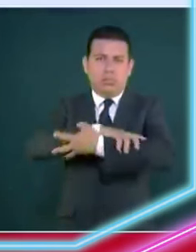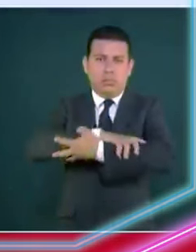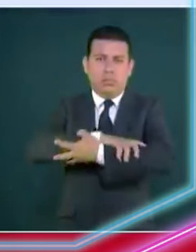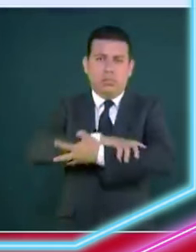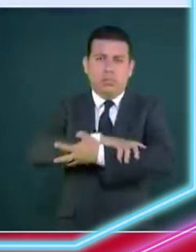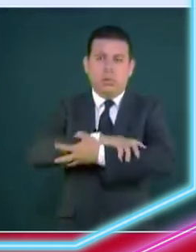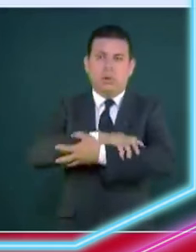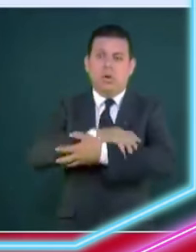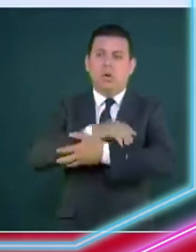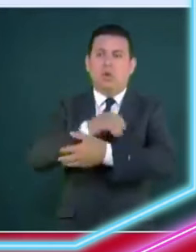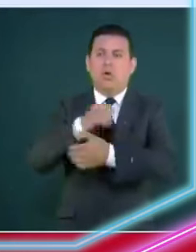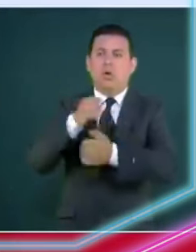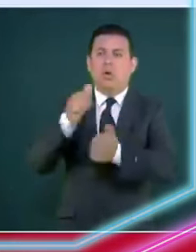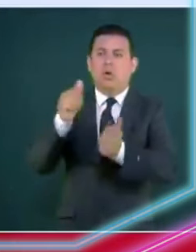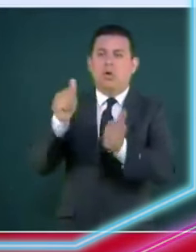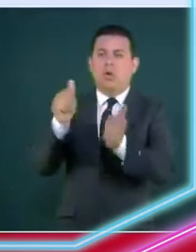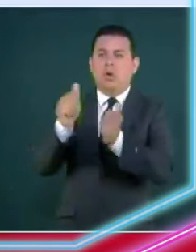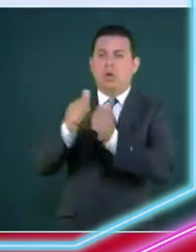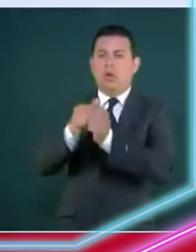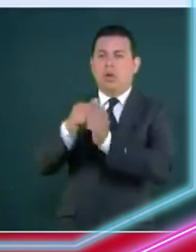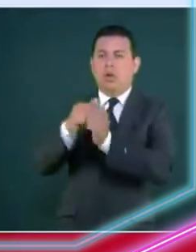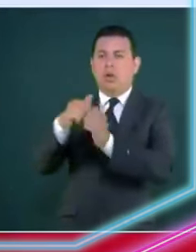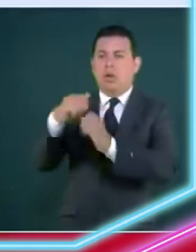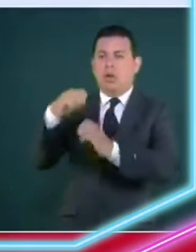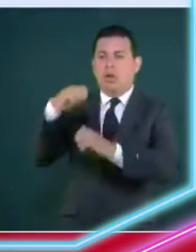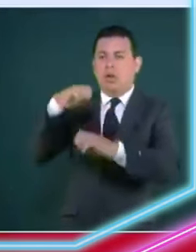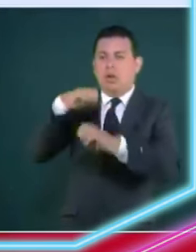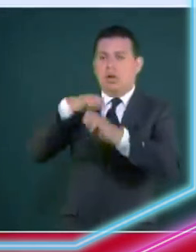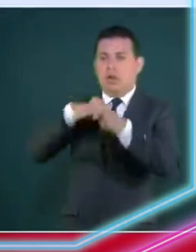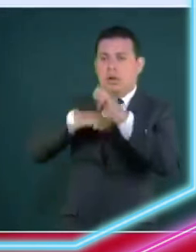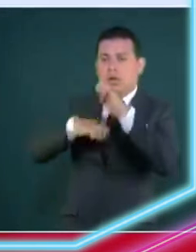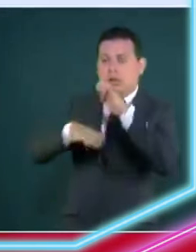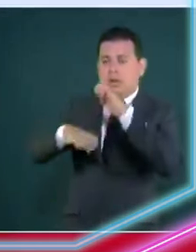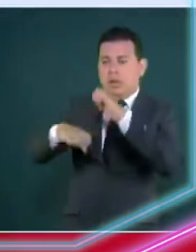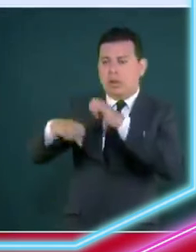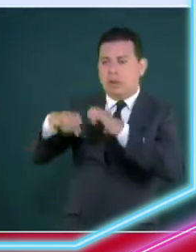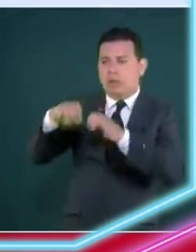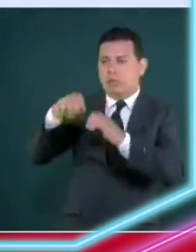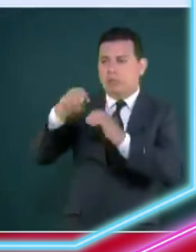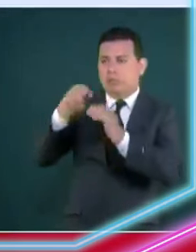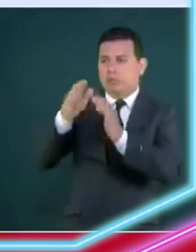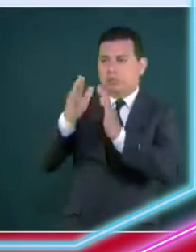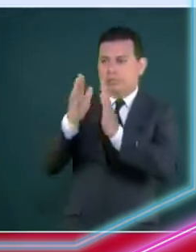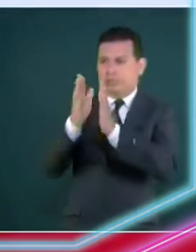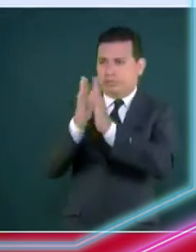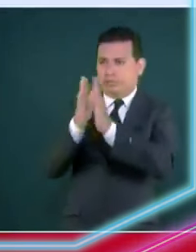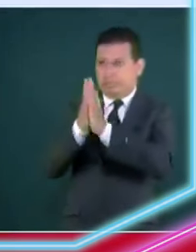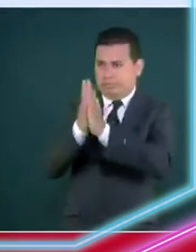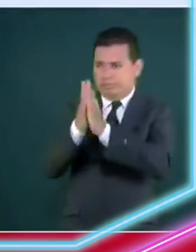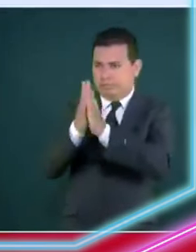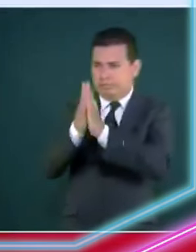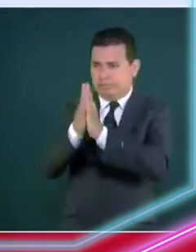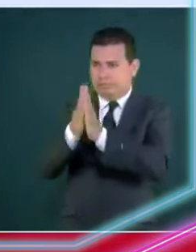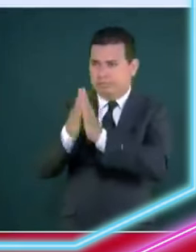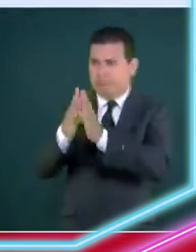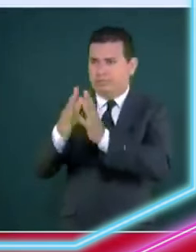son como que bastante absurdos en ese sentido porque cómo le puedes ofrecer a alguien que migró por la violencia